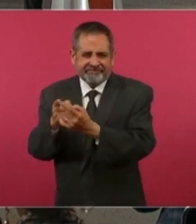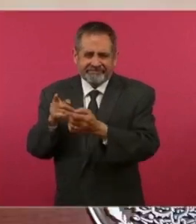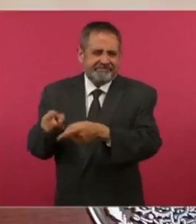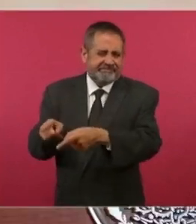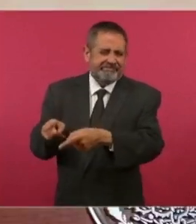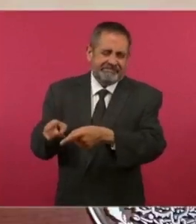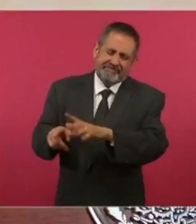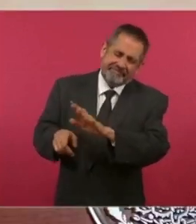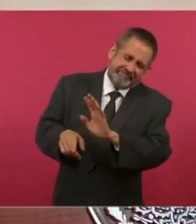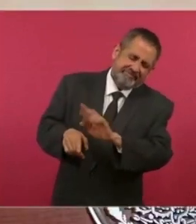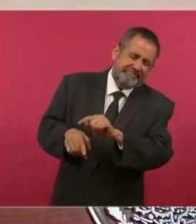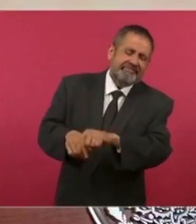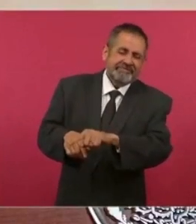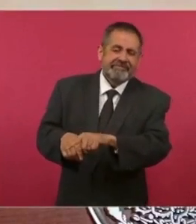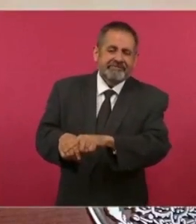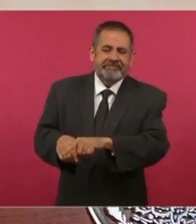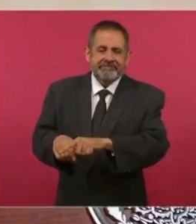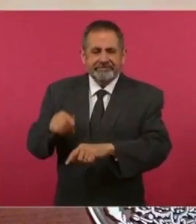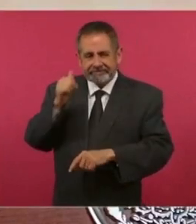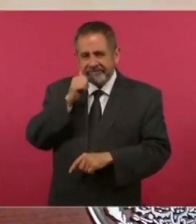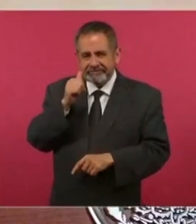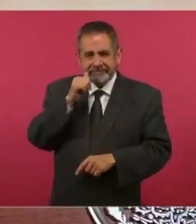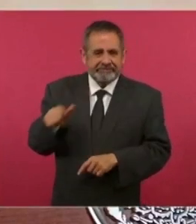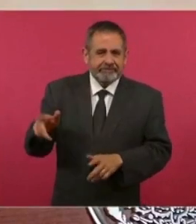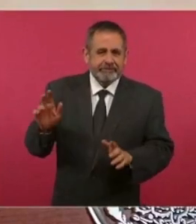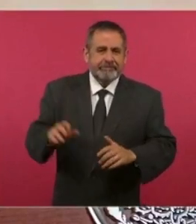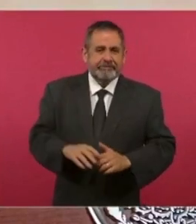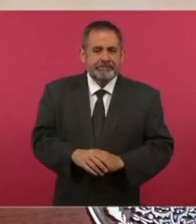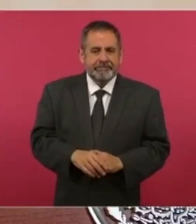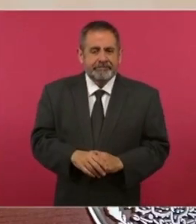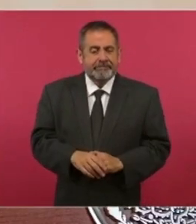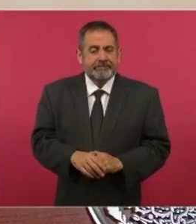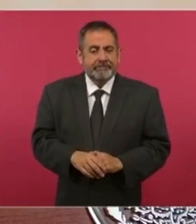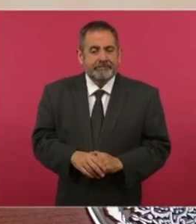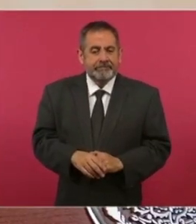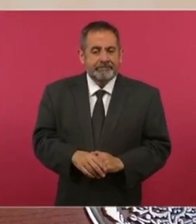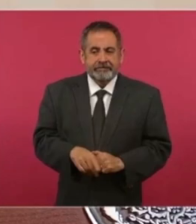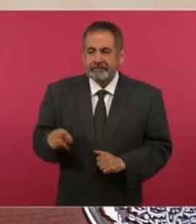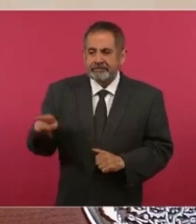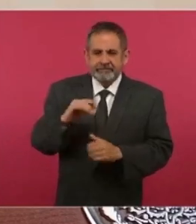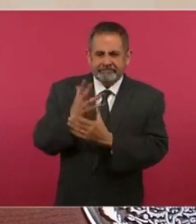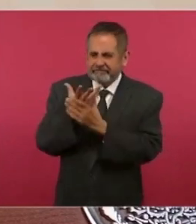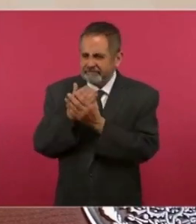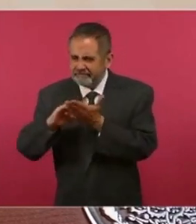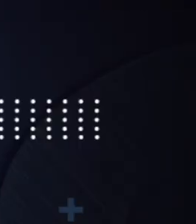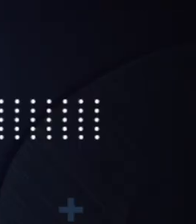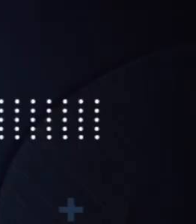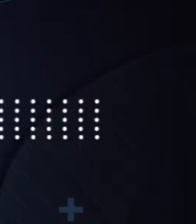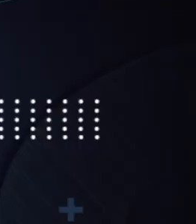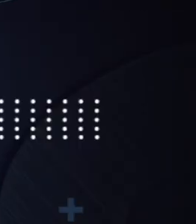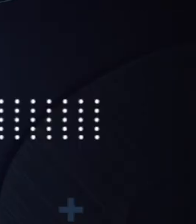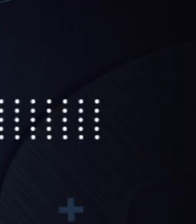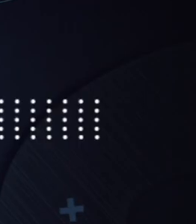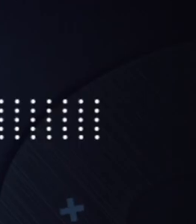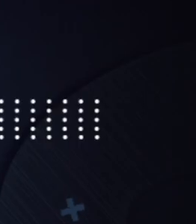se les escabullan las defensas.